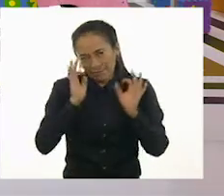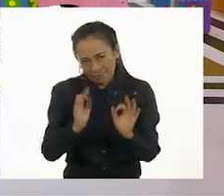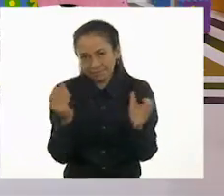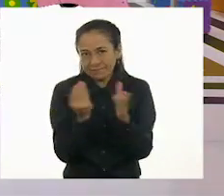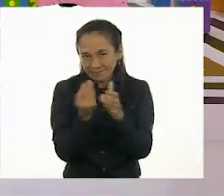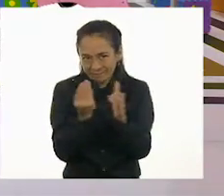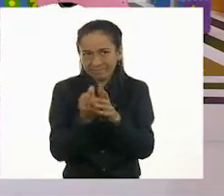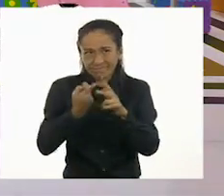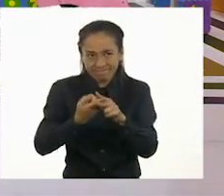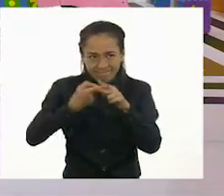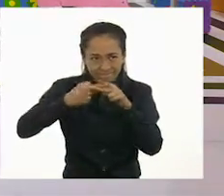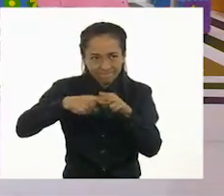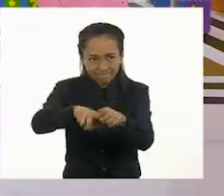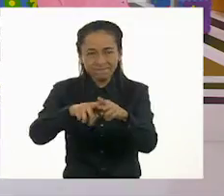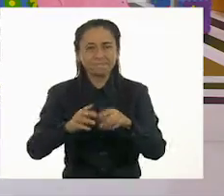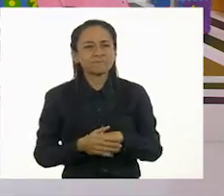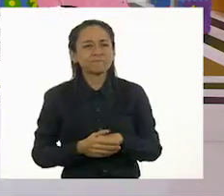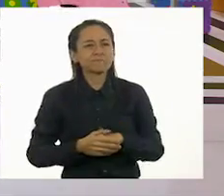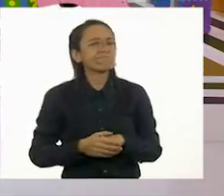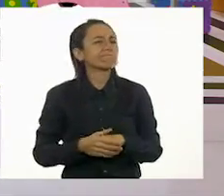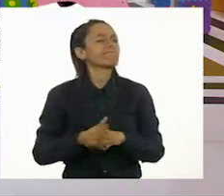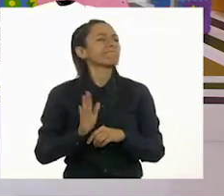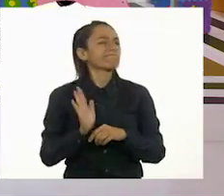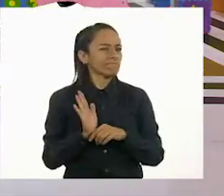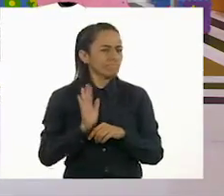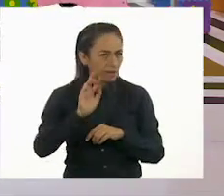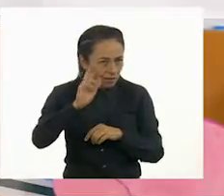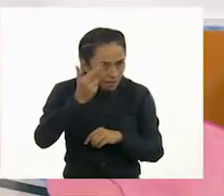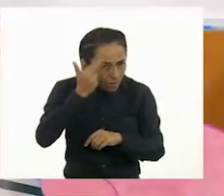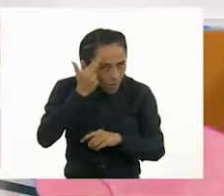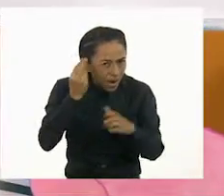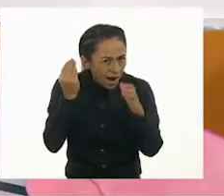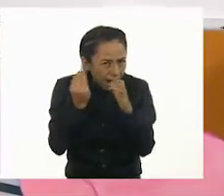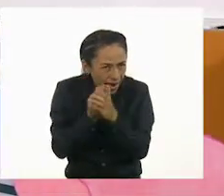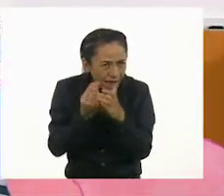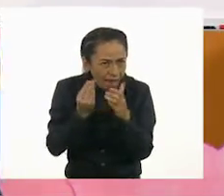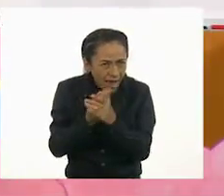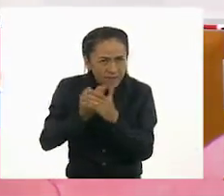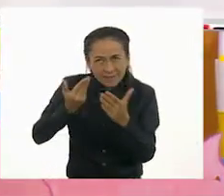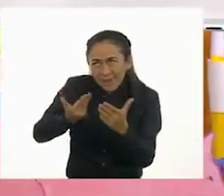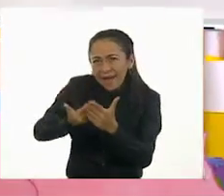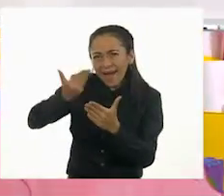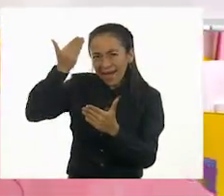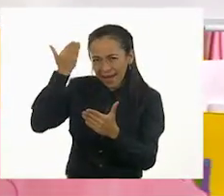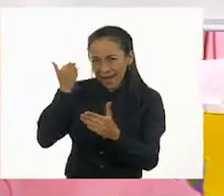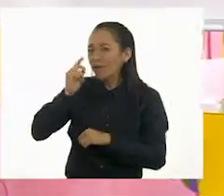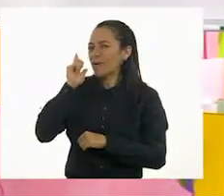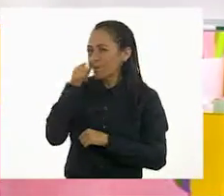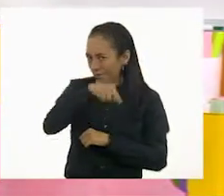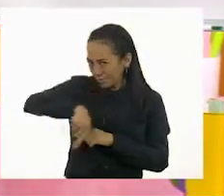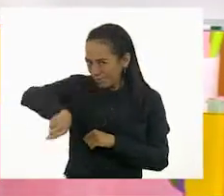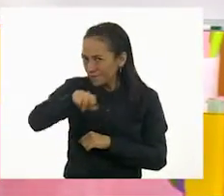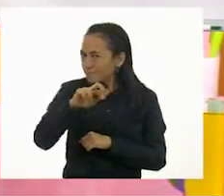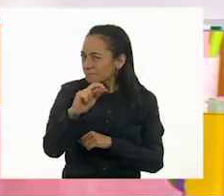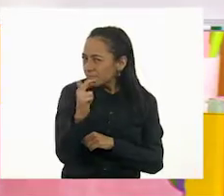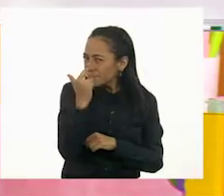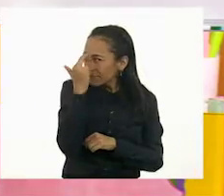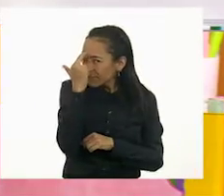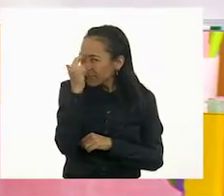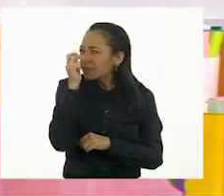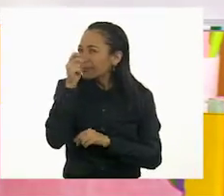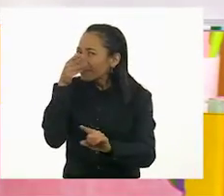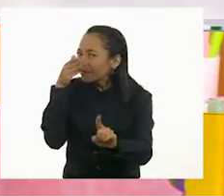Bien, espero que recuerden lo que hemos visto en estas sesiones. Recuerden que hemos estado comentando sobre los animales